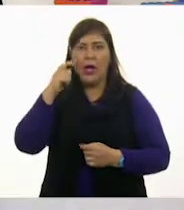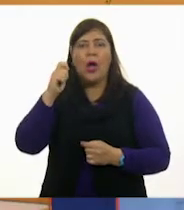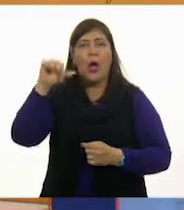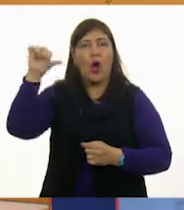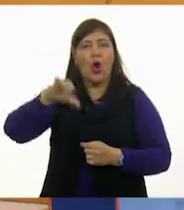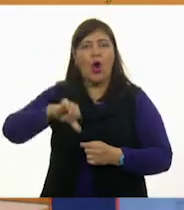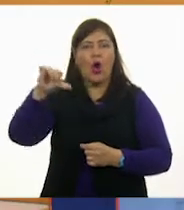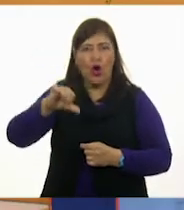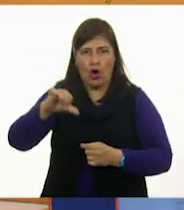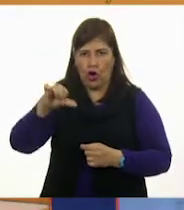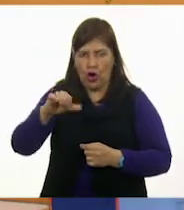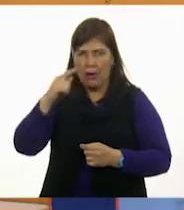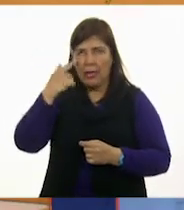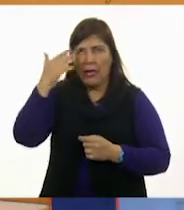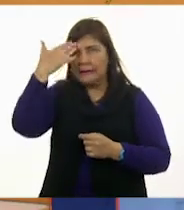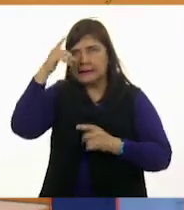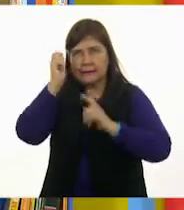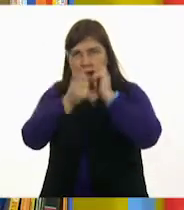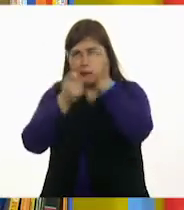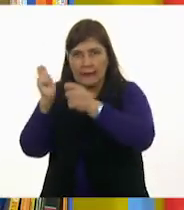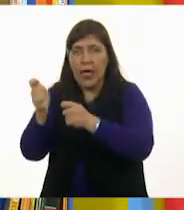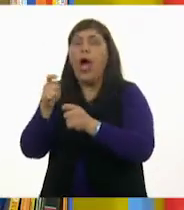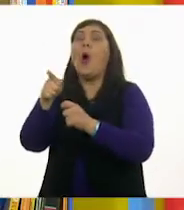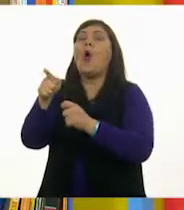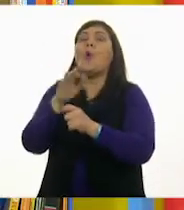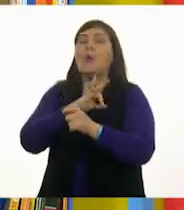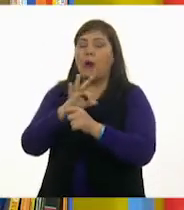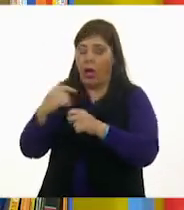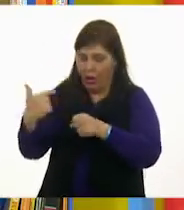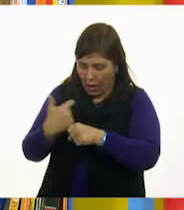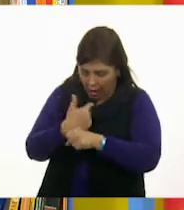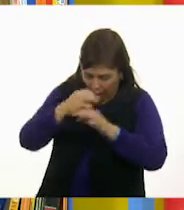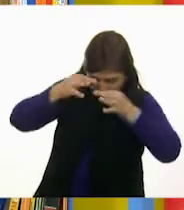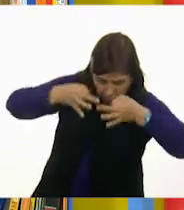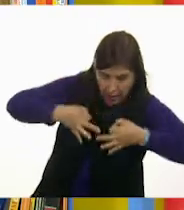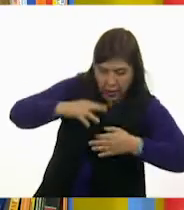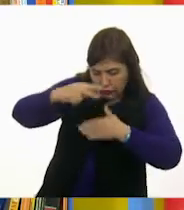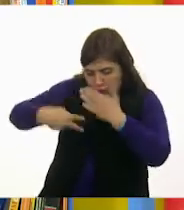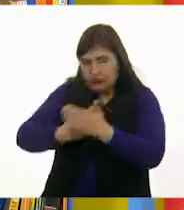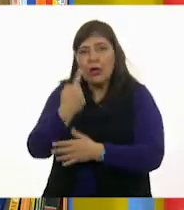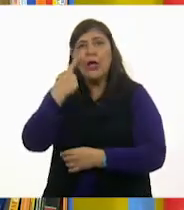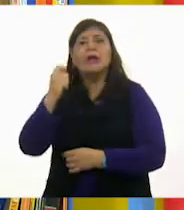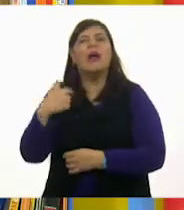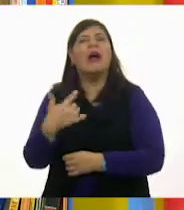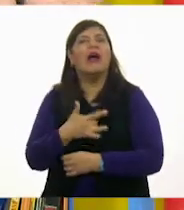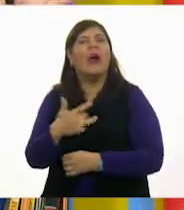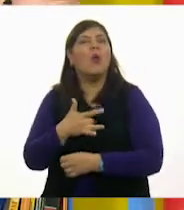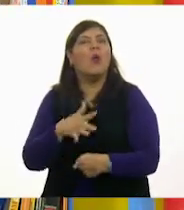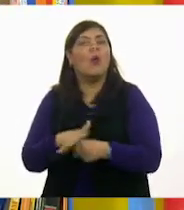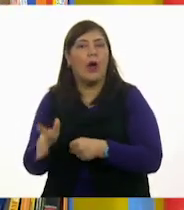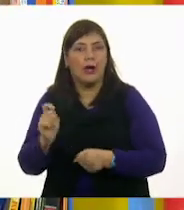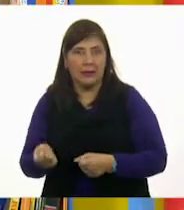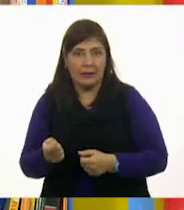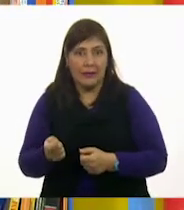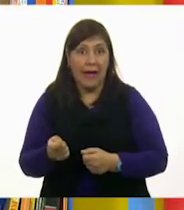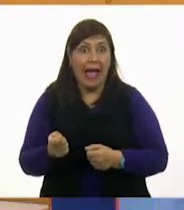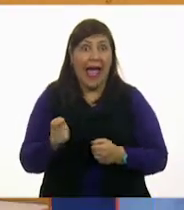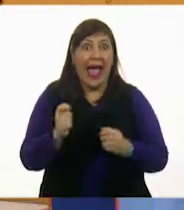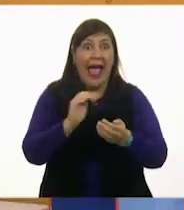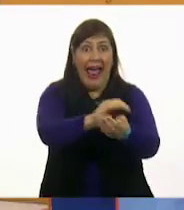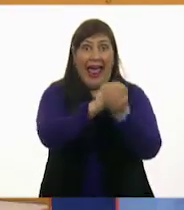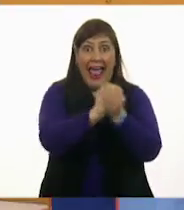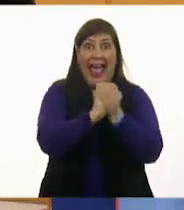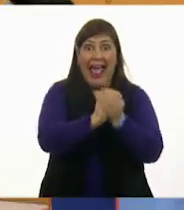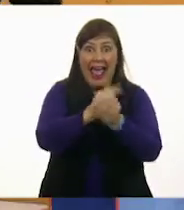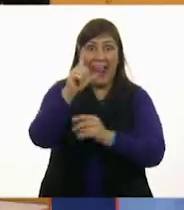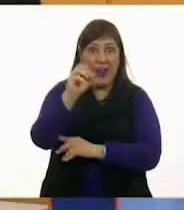este conocimiento y que tú puedas descubrir qué es lo que estás sintiendo. Pero me faltó decir algo. A ver. ¡Lotería! ¡Ah!